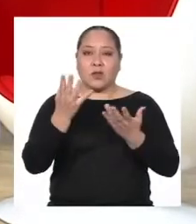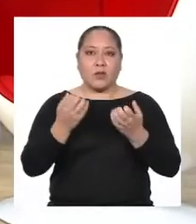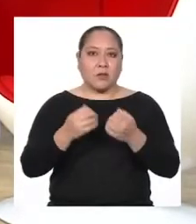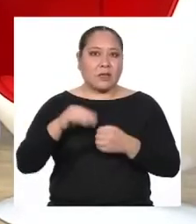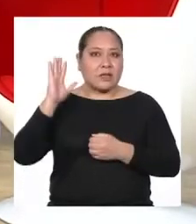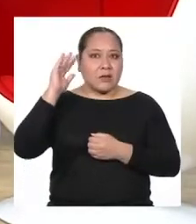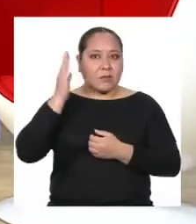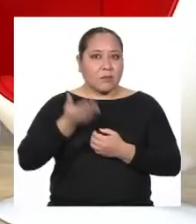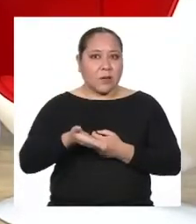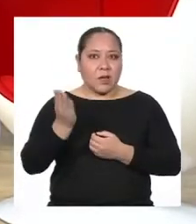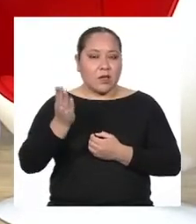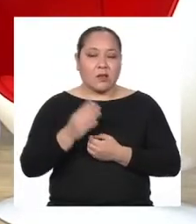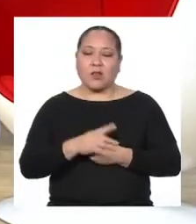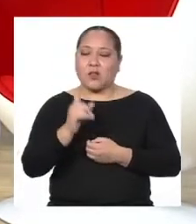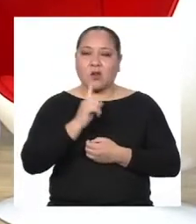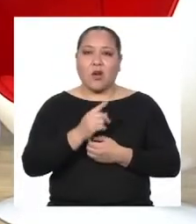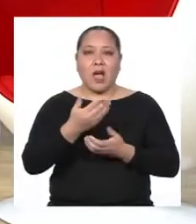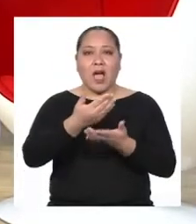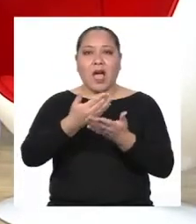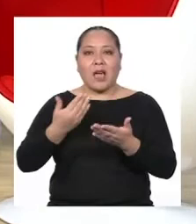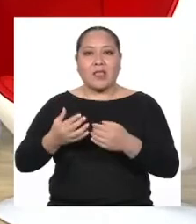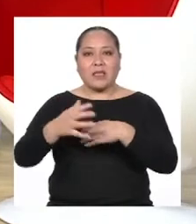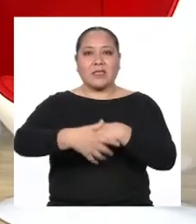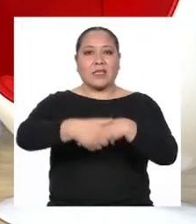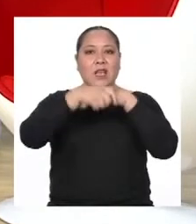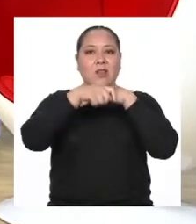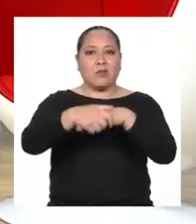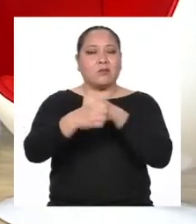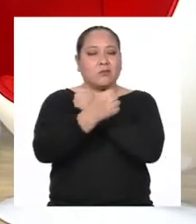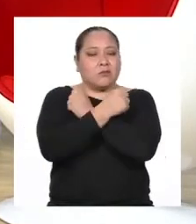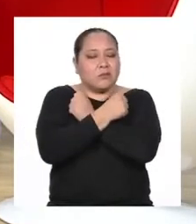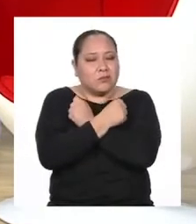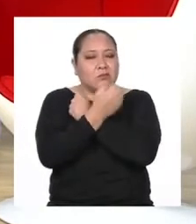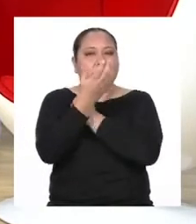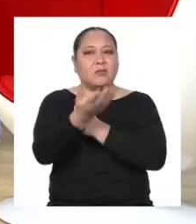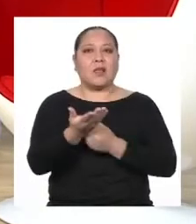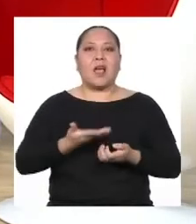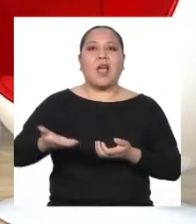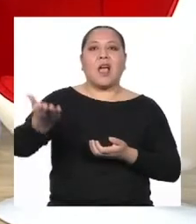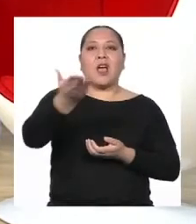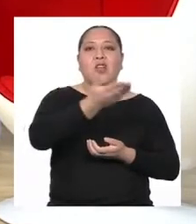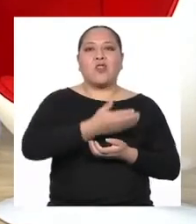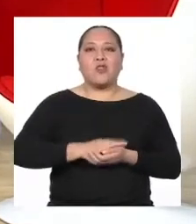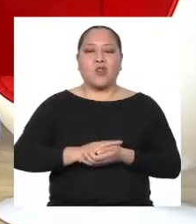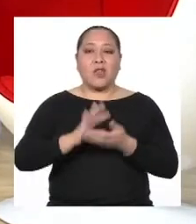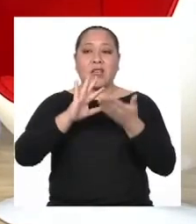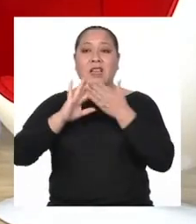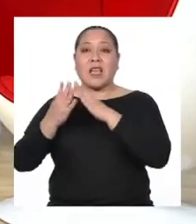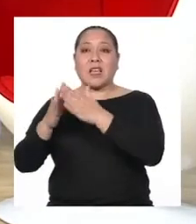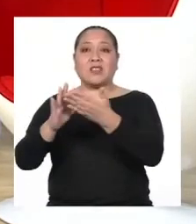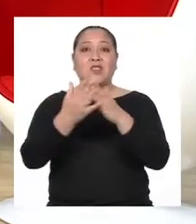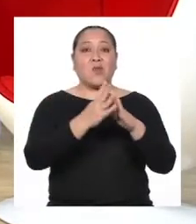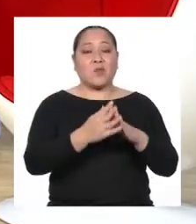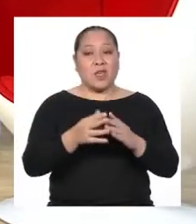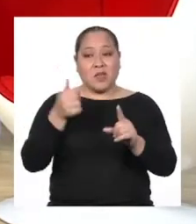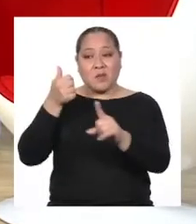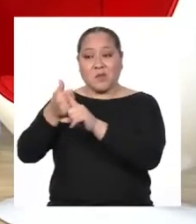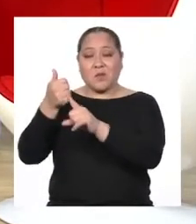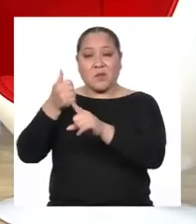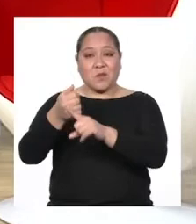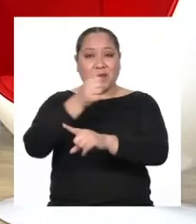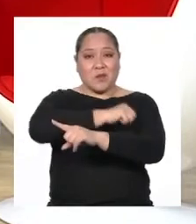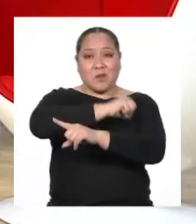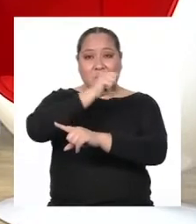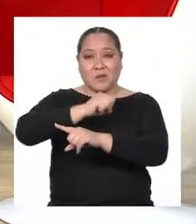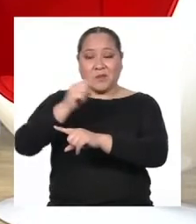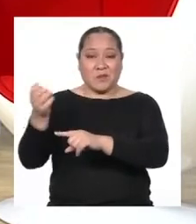despedirnos sin antes brindarles un saludo muy afectuoso A todas nuestras comunidades indígenas en todo